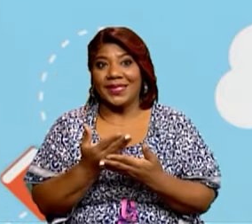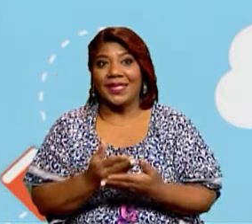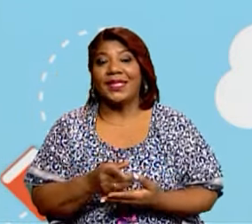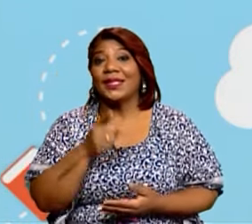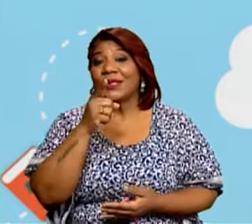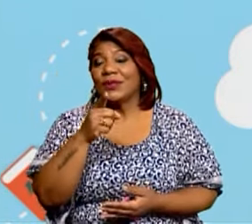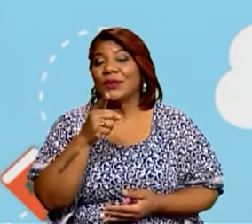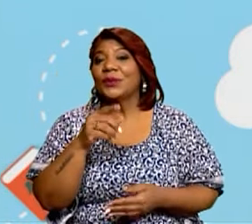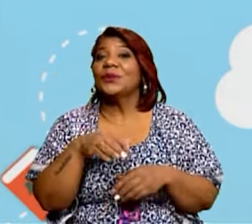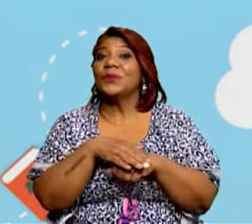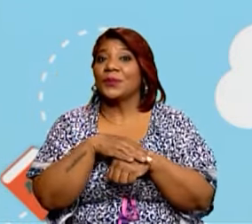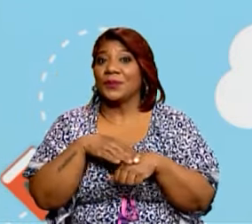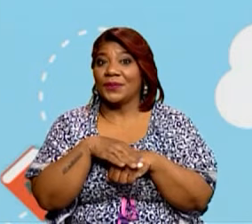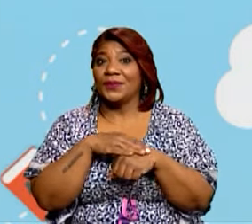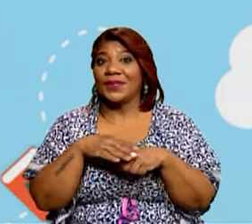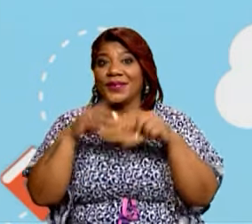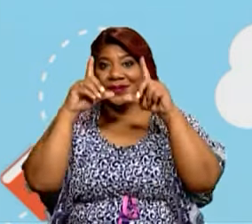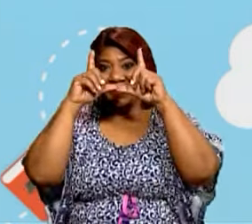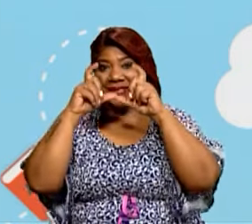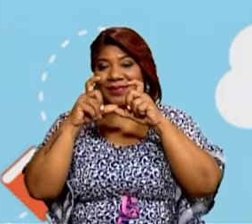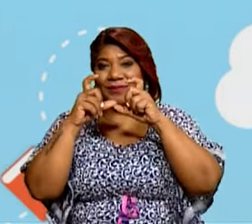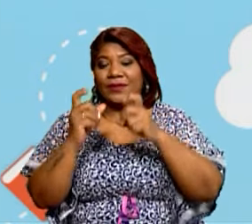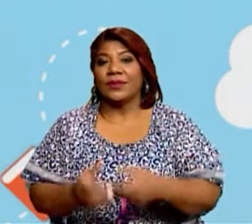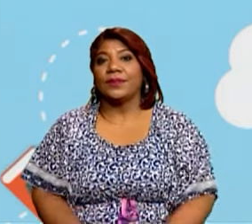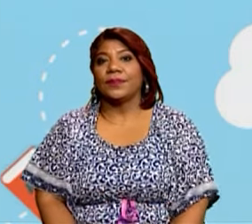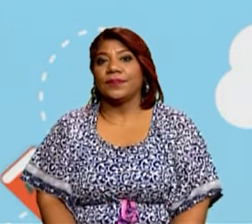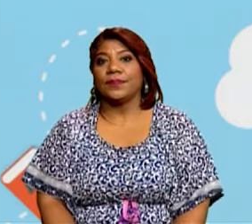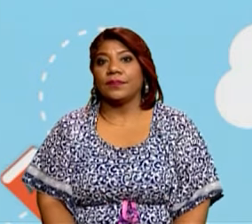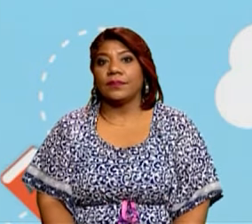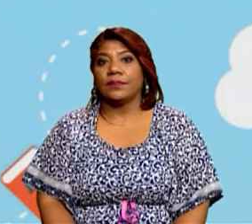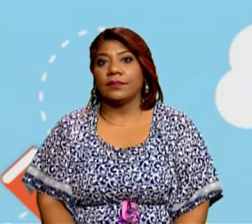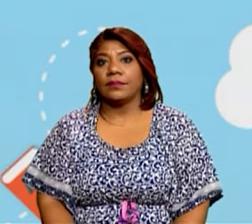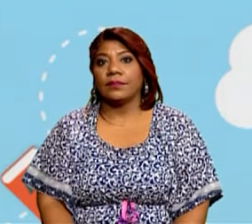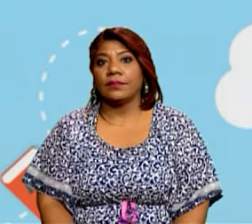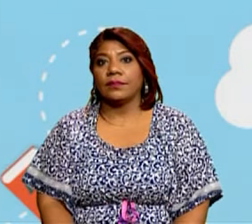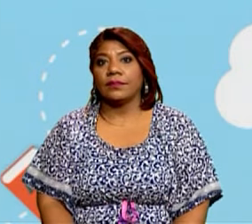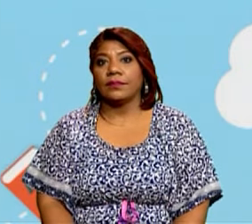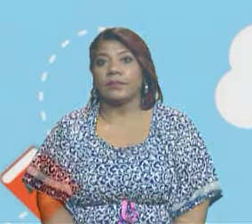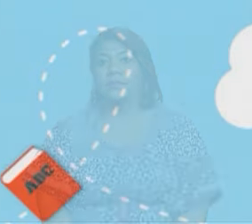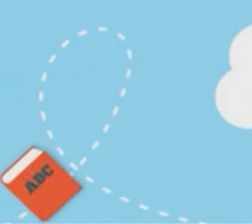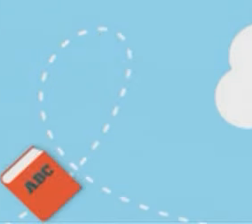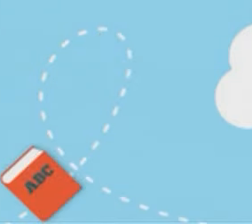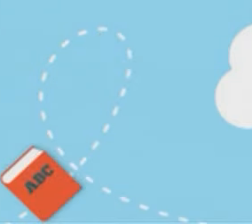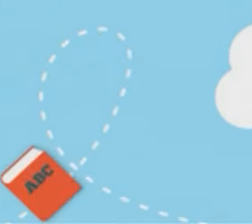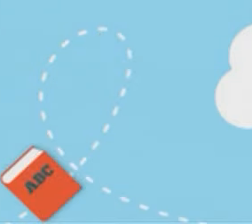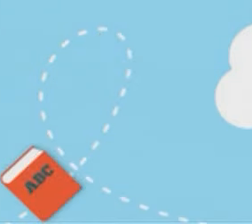invito a que le tomes captura de pantalla para que puedas realizarlo.